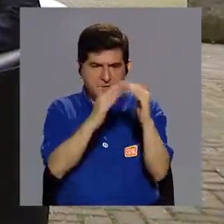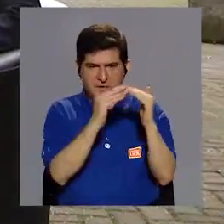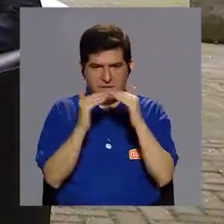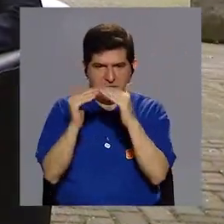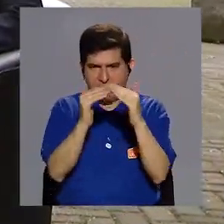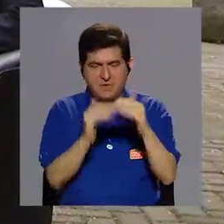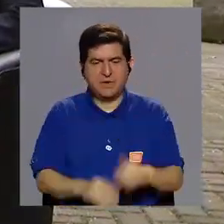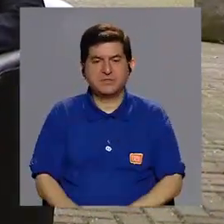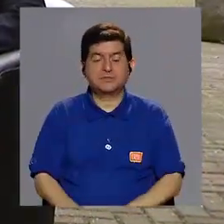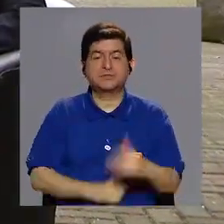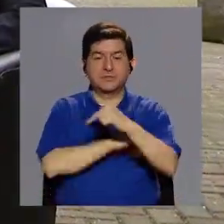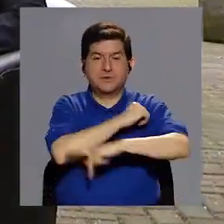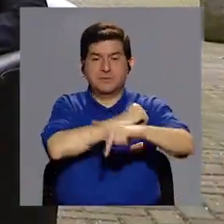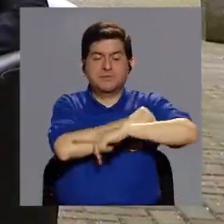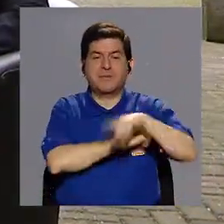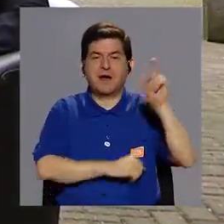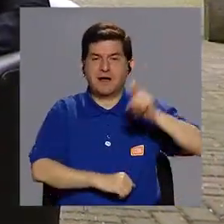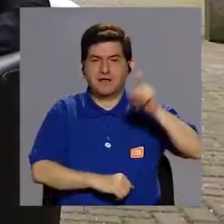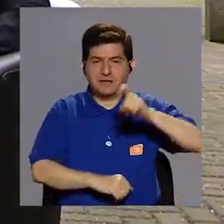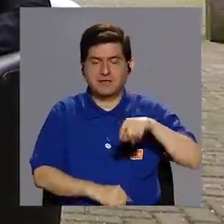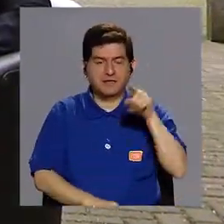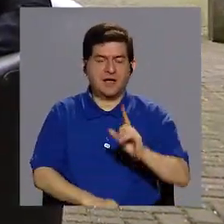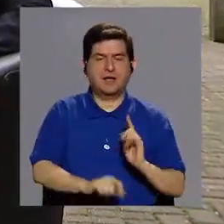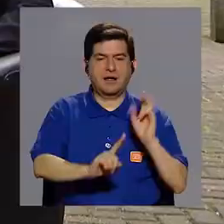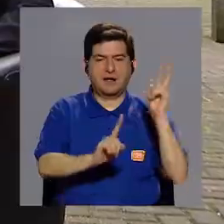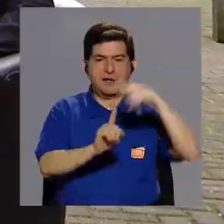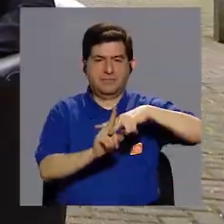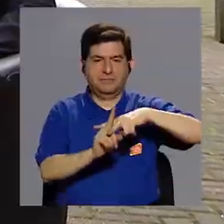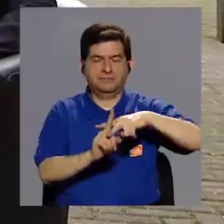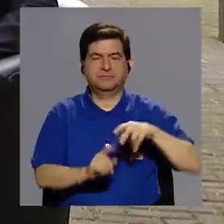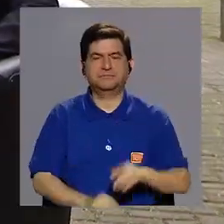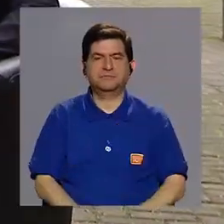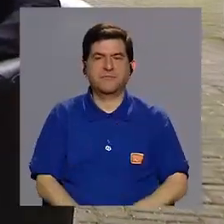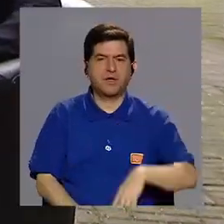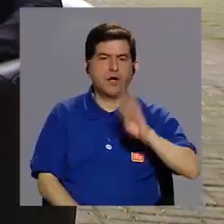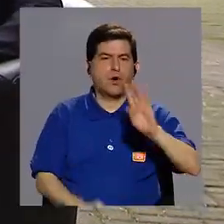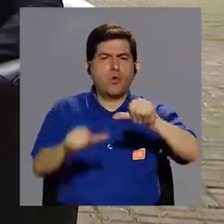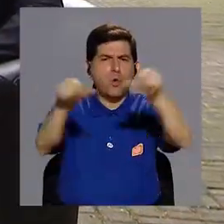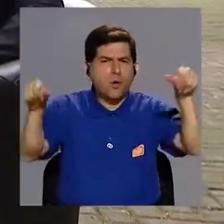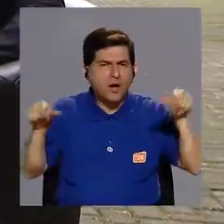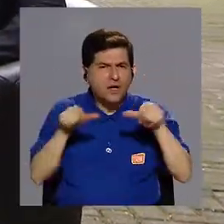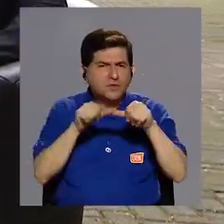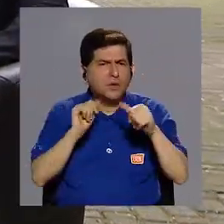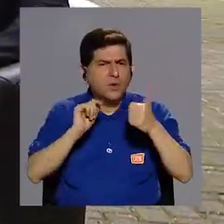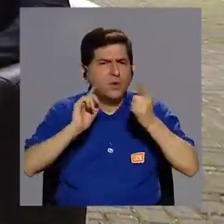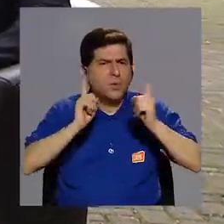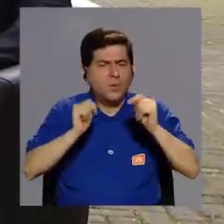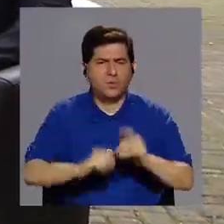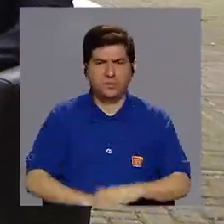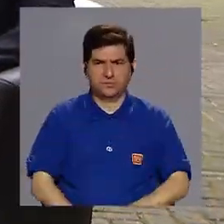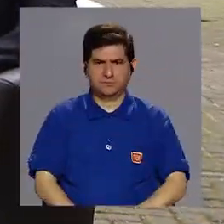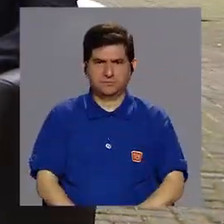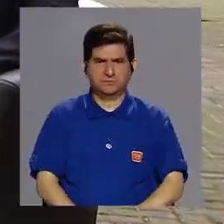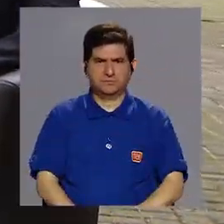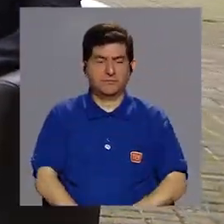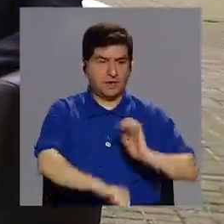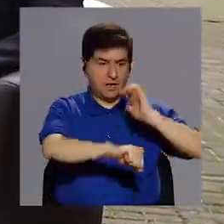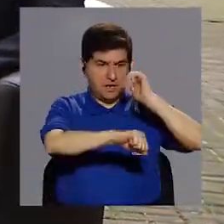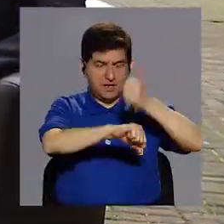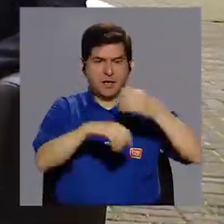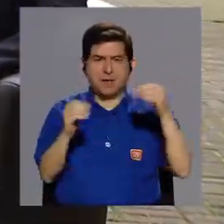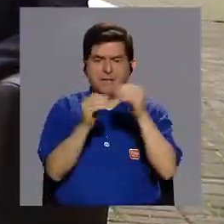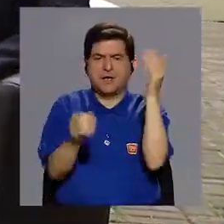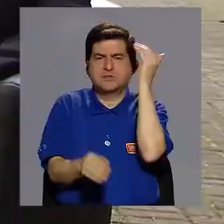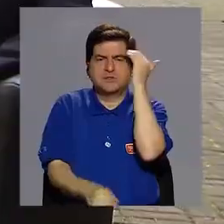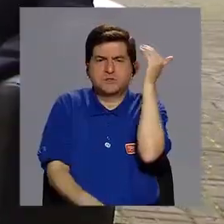la población que los países deberían de estar implementando. Esas cuatro áreas van, por ejemplo, en crear